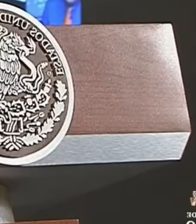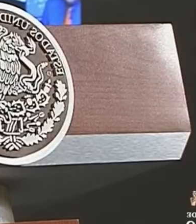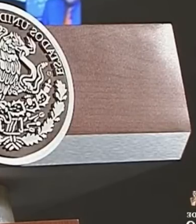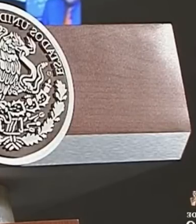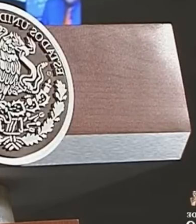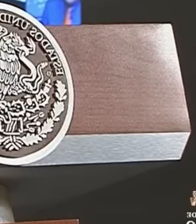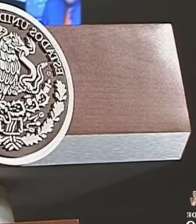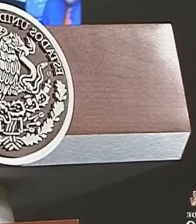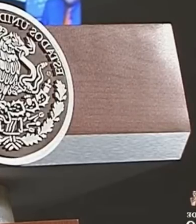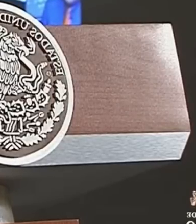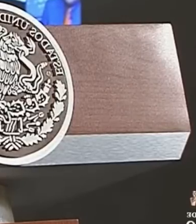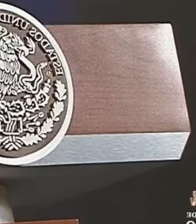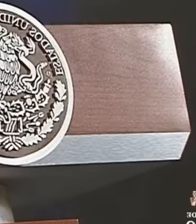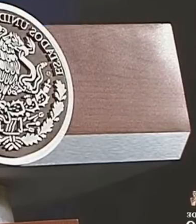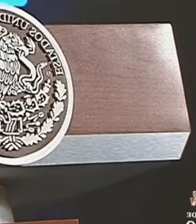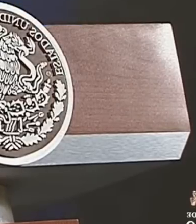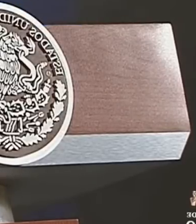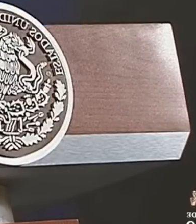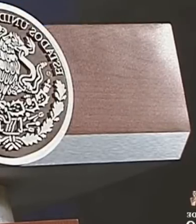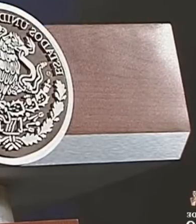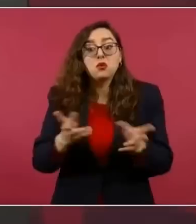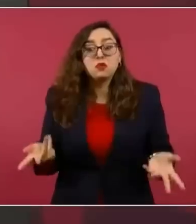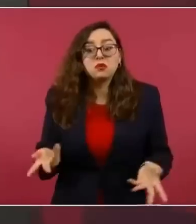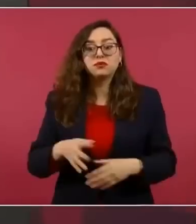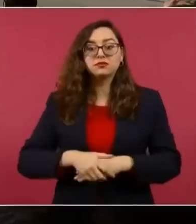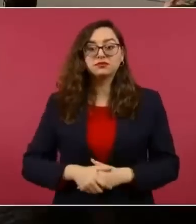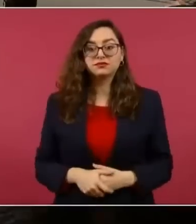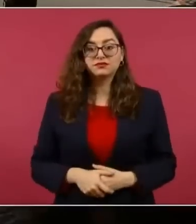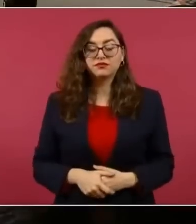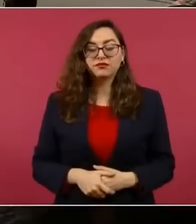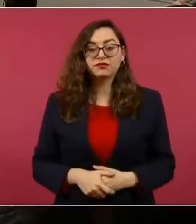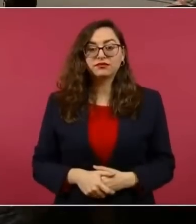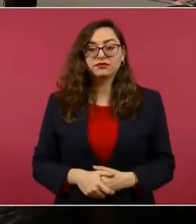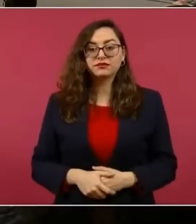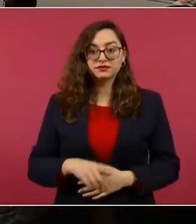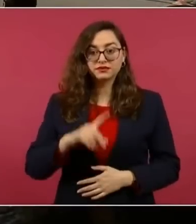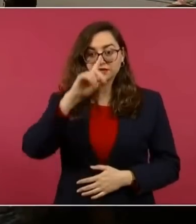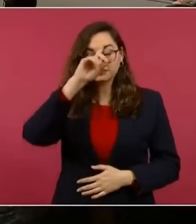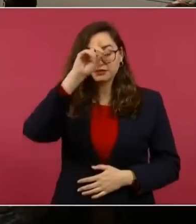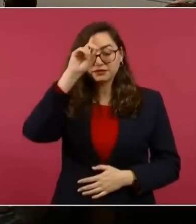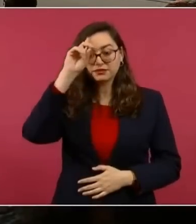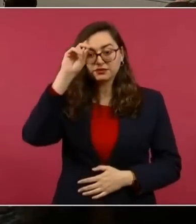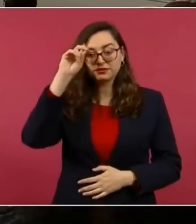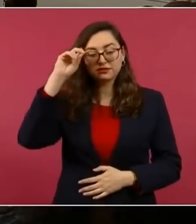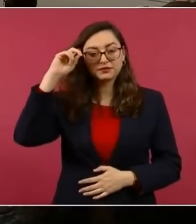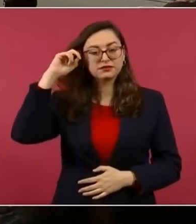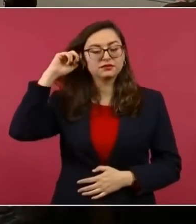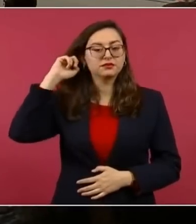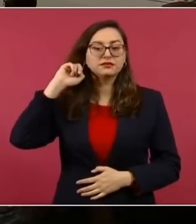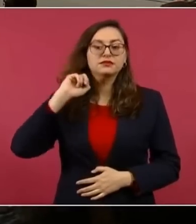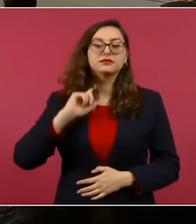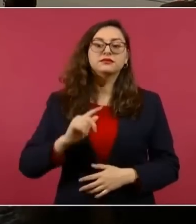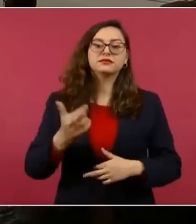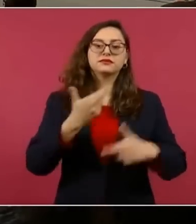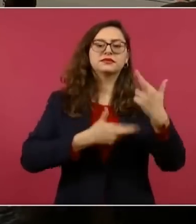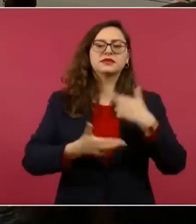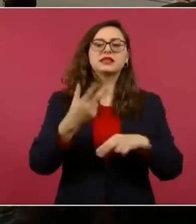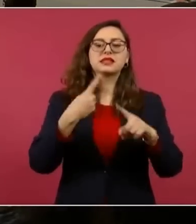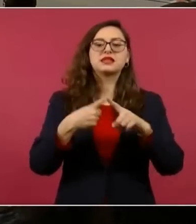puedan probar sus dichos. Si quiere sacar... No, regresalo, porque nada más para que vea la gente quiénes están ahí.